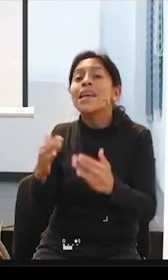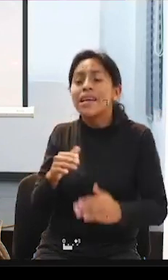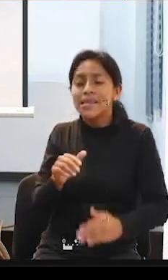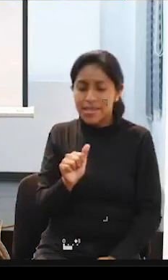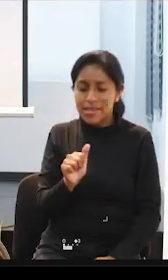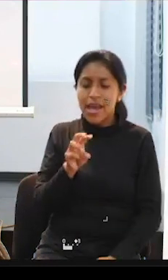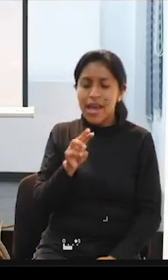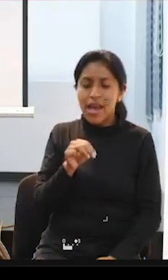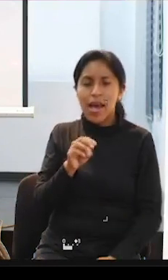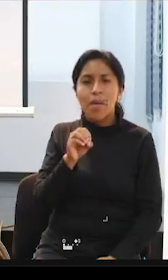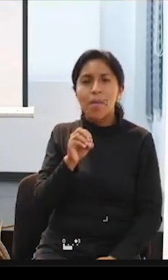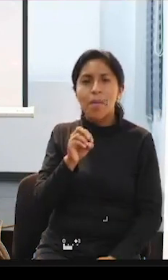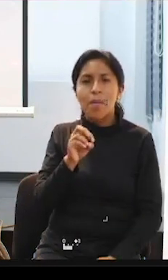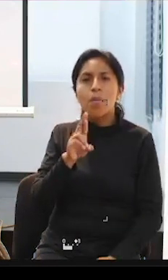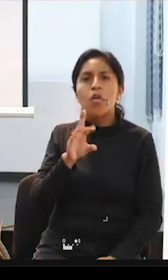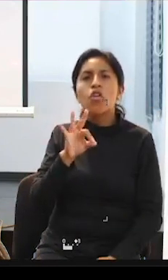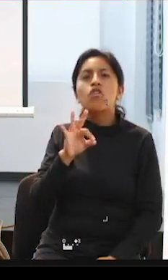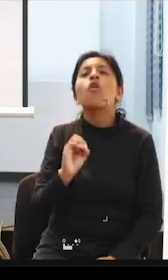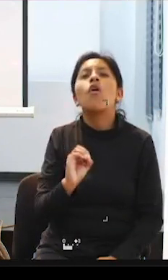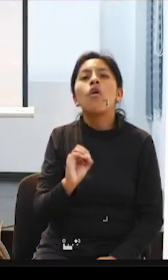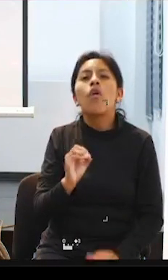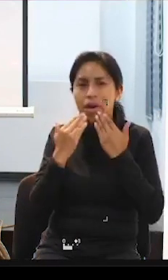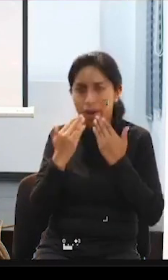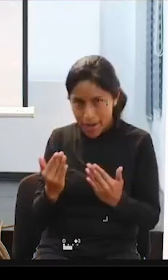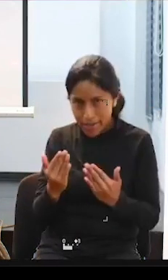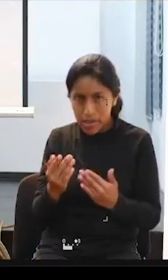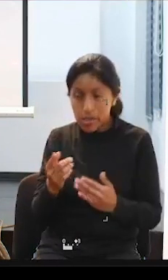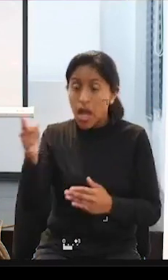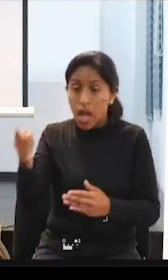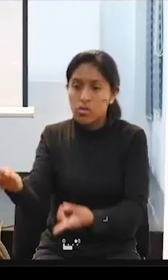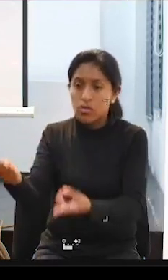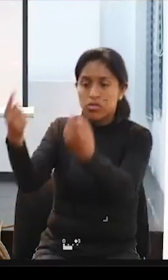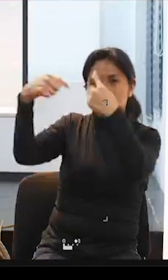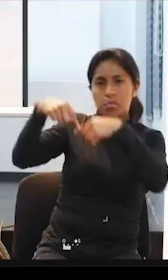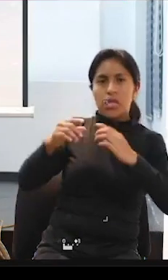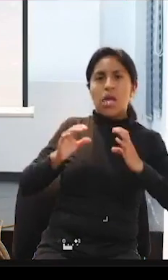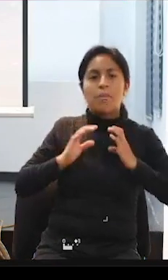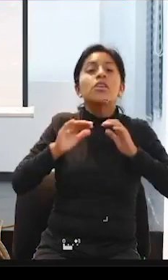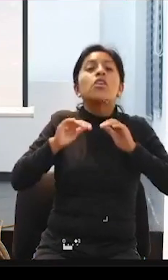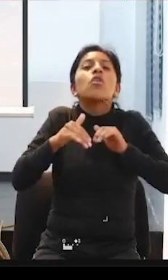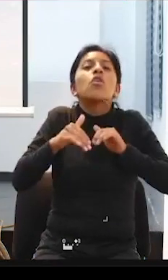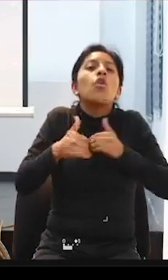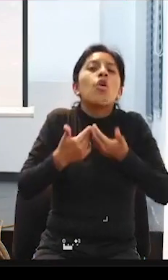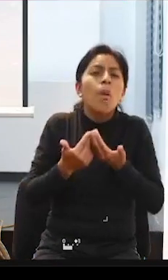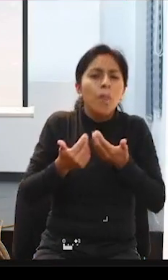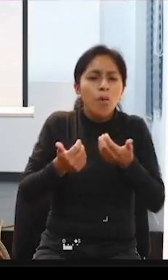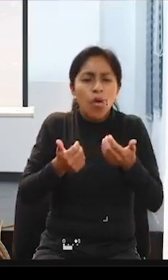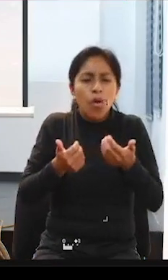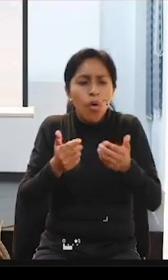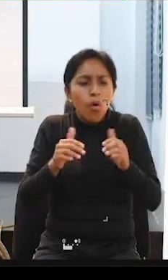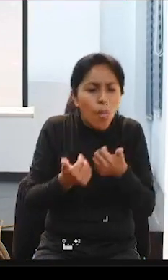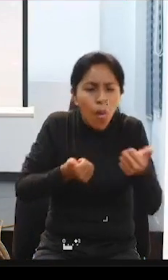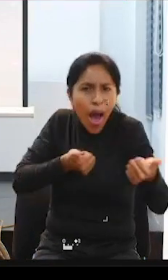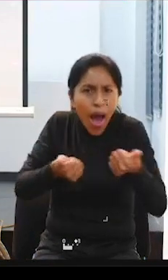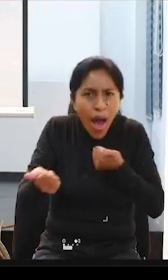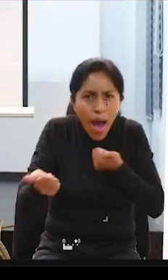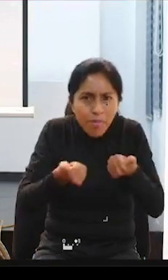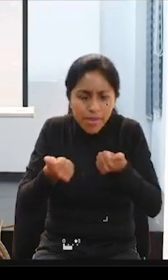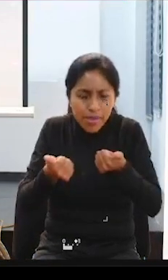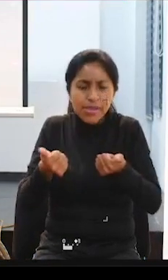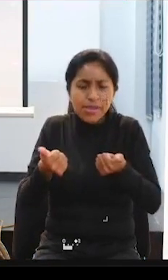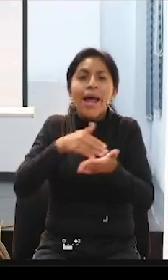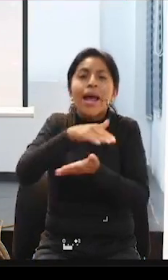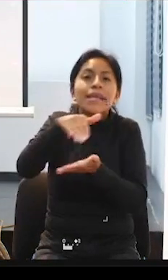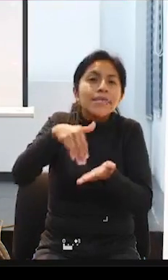Ellos han venido a capacitarnos de cómo se administra un centro de vida independiente y cómo se maneja el